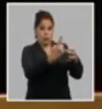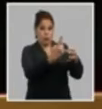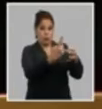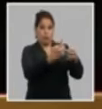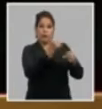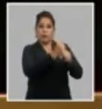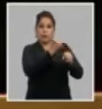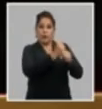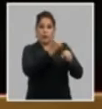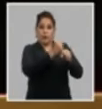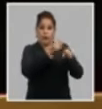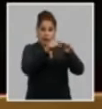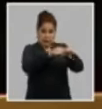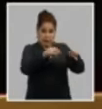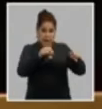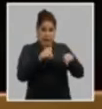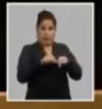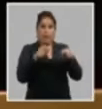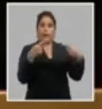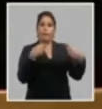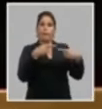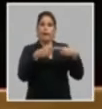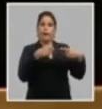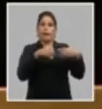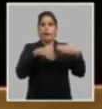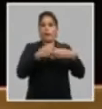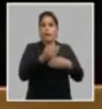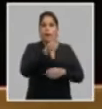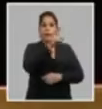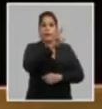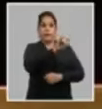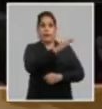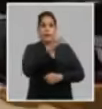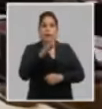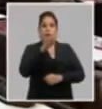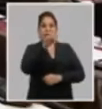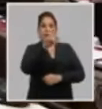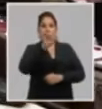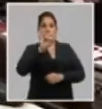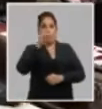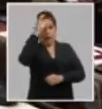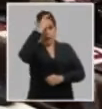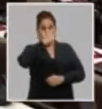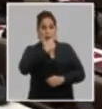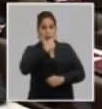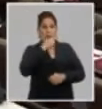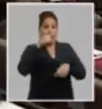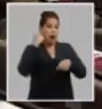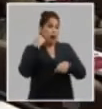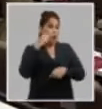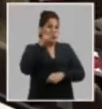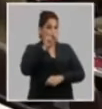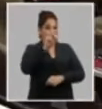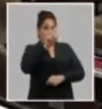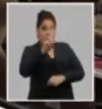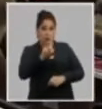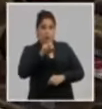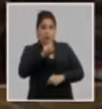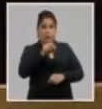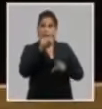sesionó en este salón plenario los días 16 y 17 de abril del 2021